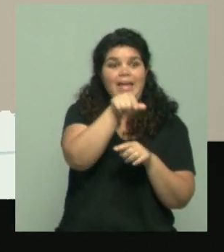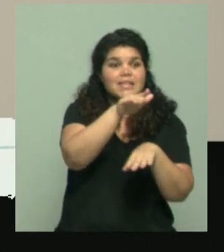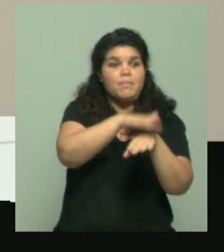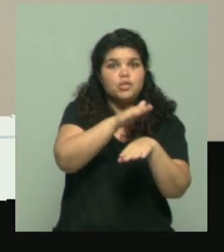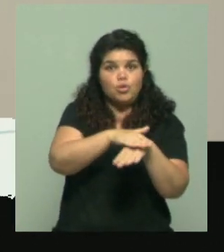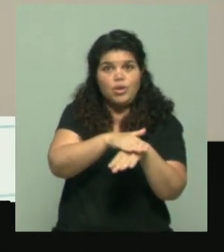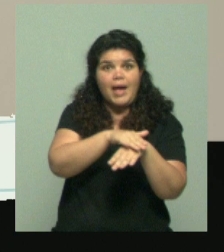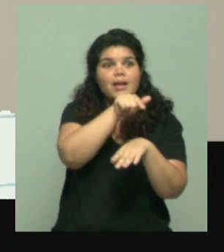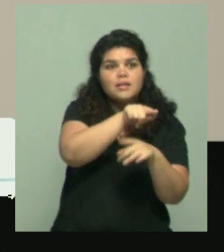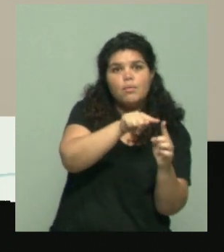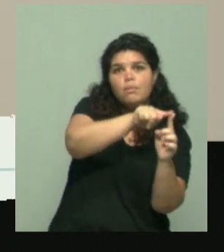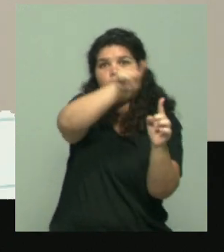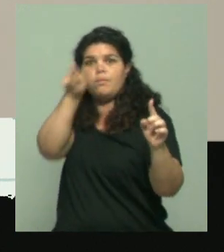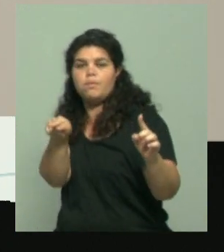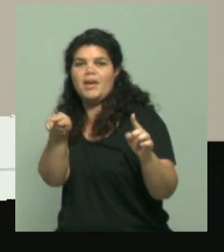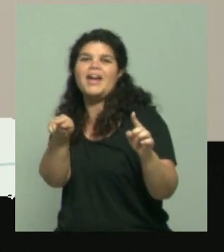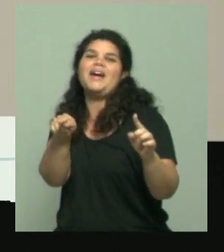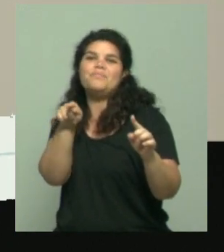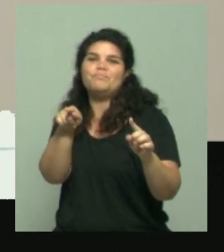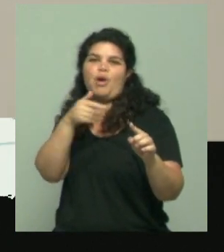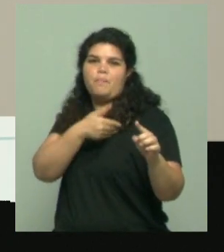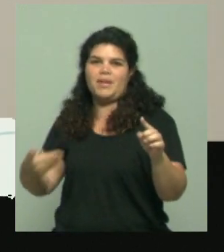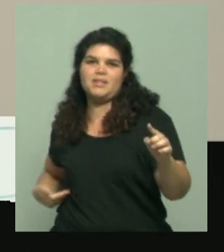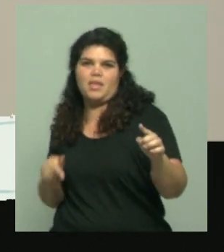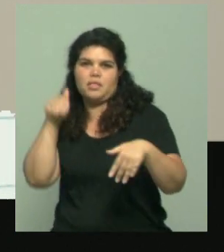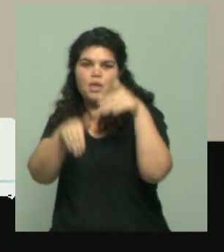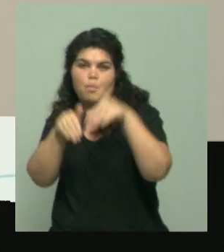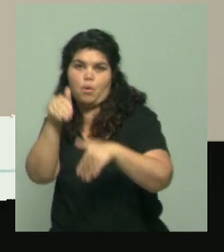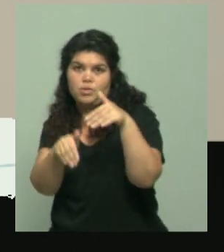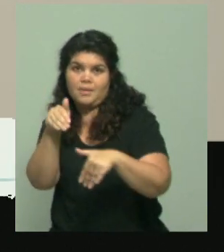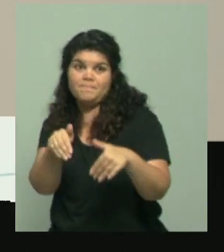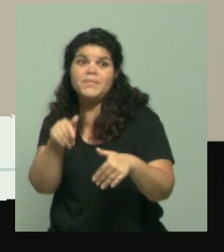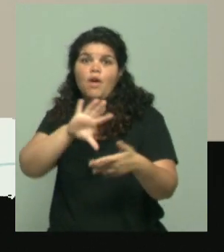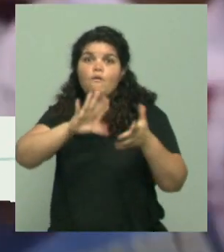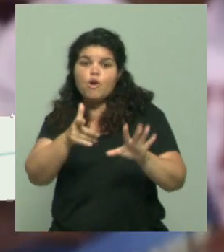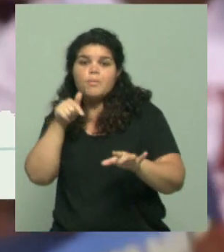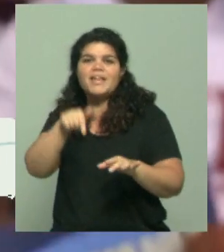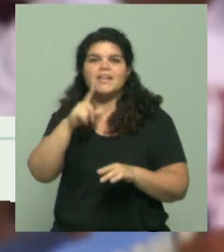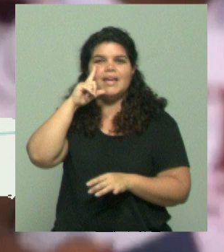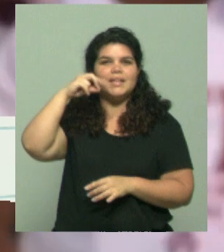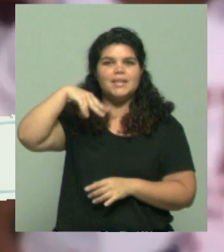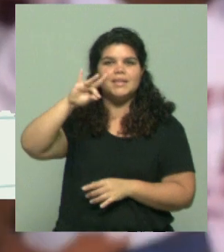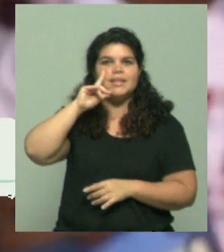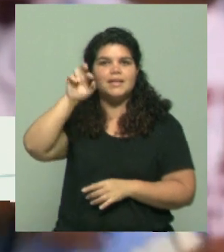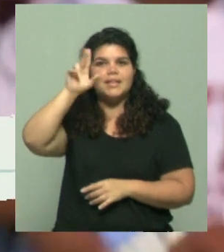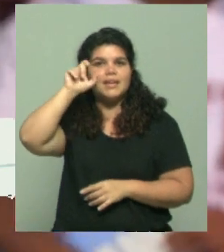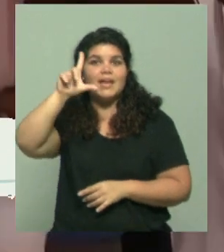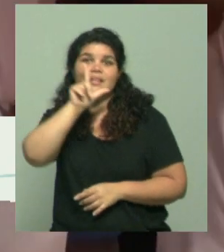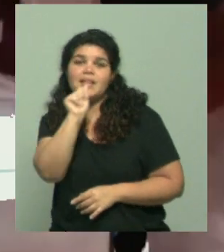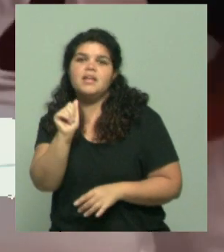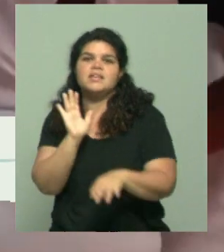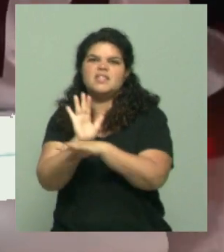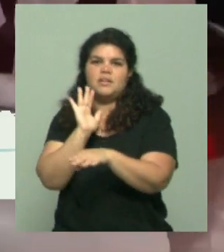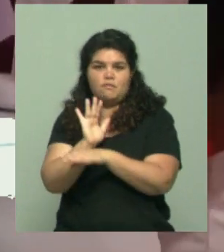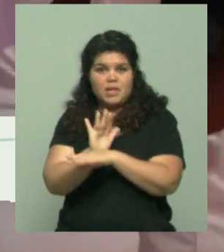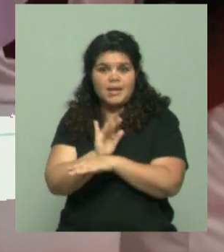y Neurastas. Entonces, genera una tendencia, sin duda que genera una tendencia. Ahora, en los estados que la genera, yo creo que lo que va a hacer